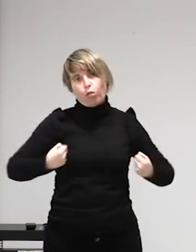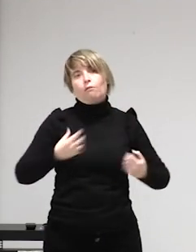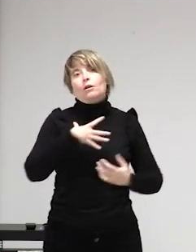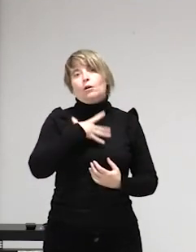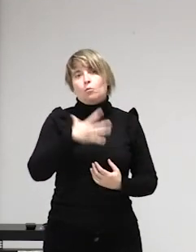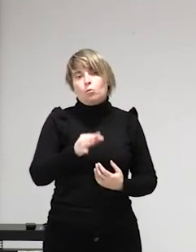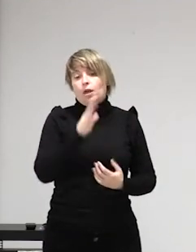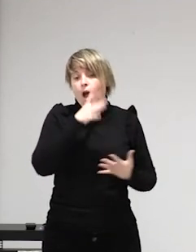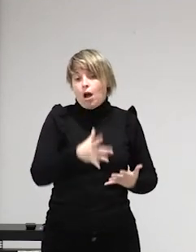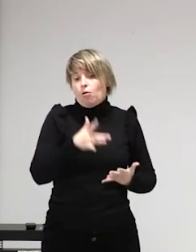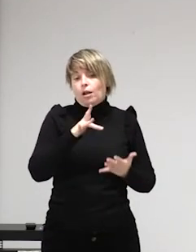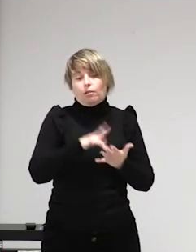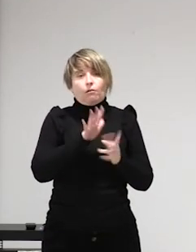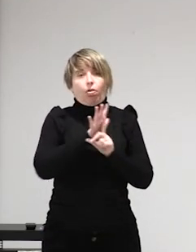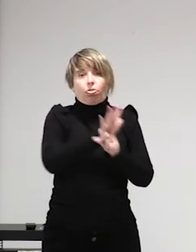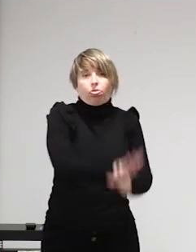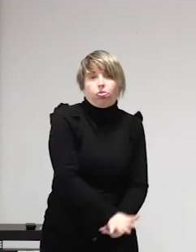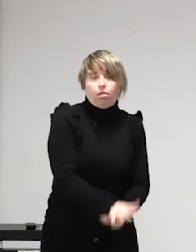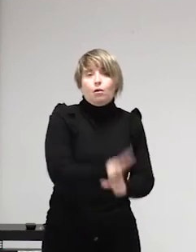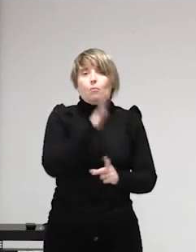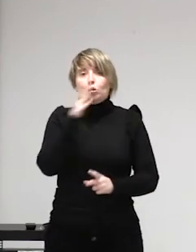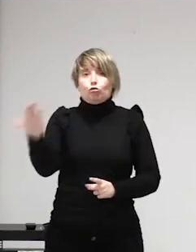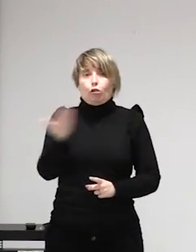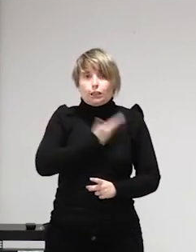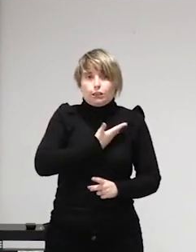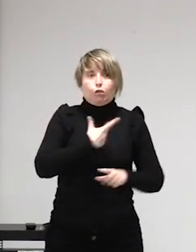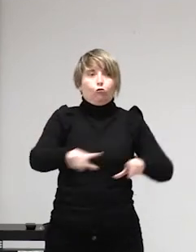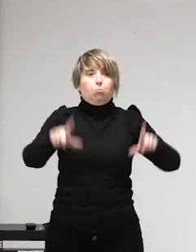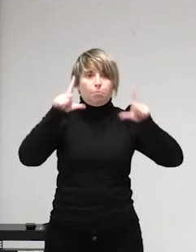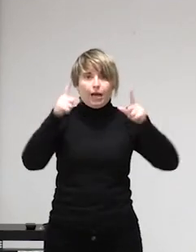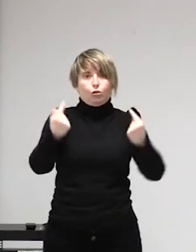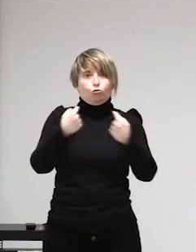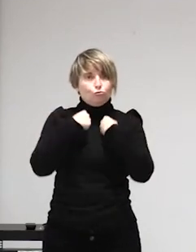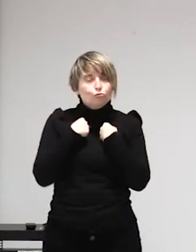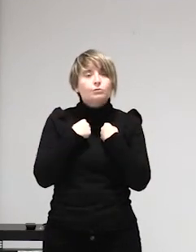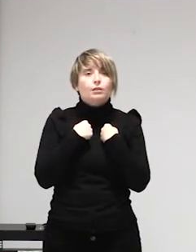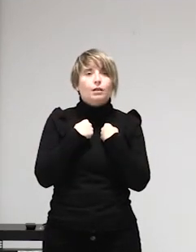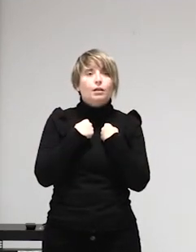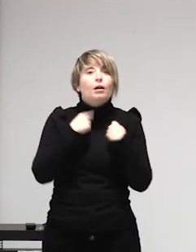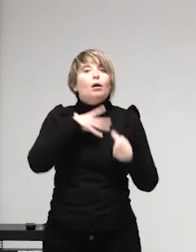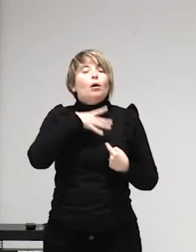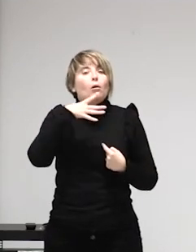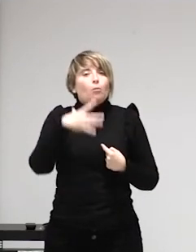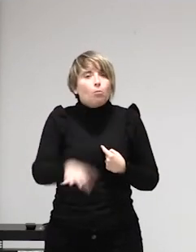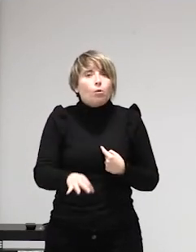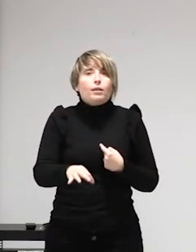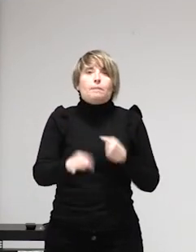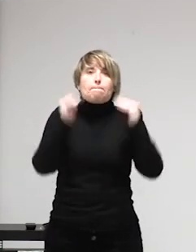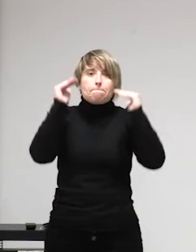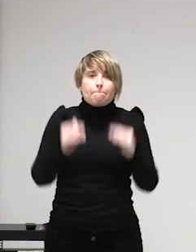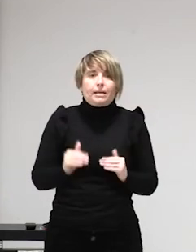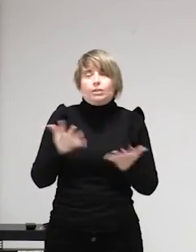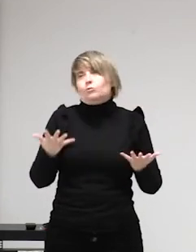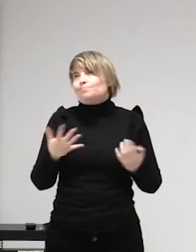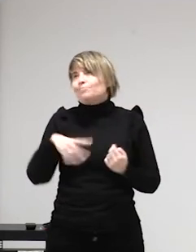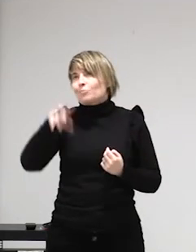par de generaciones pero luego o sea de todas las cosas que se enseñan a las niñas que yo de verdad me horrorizo